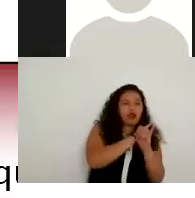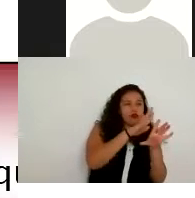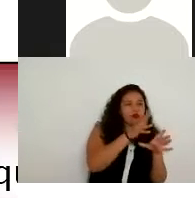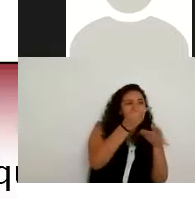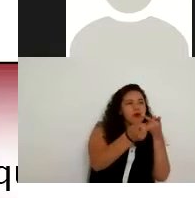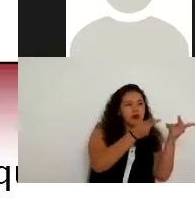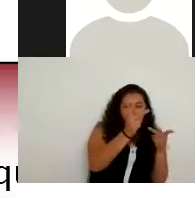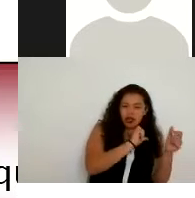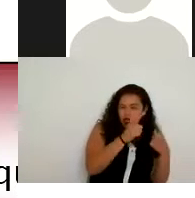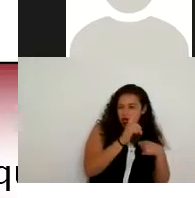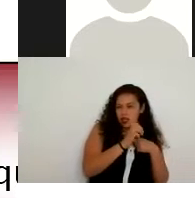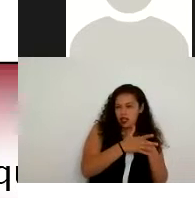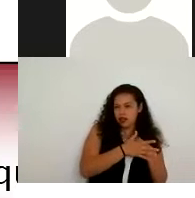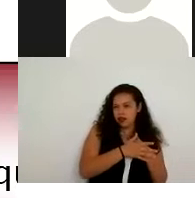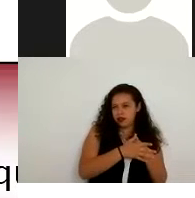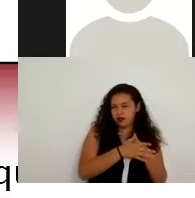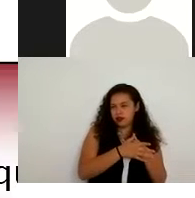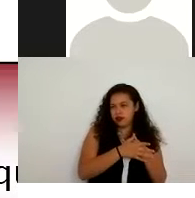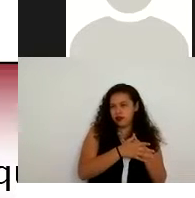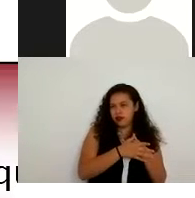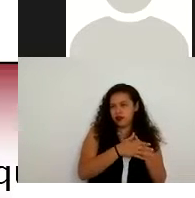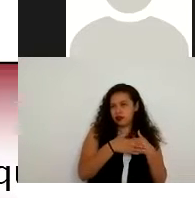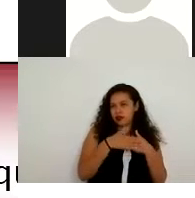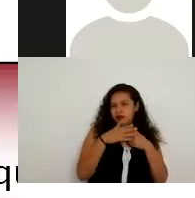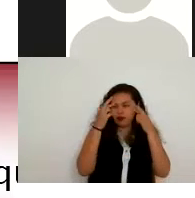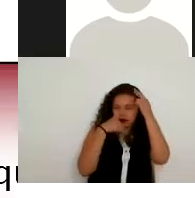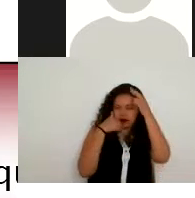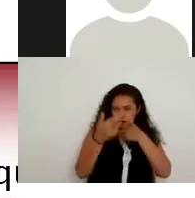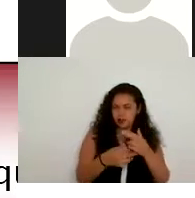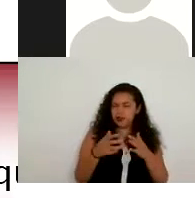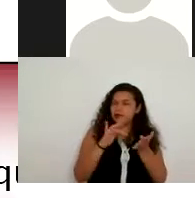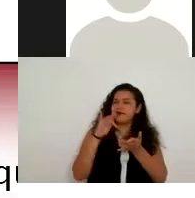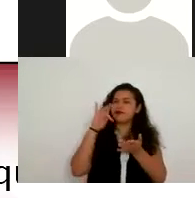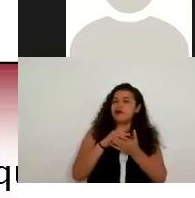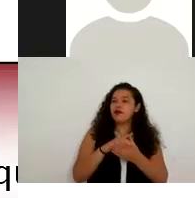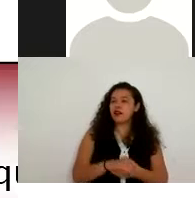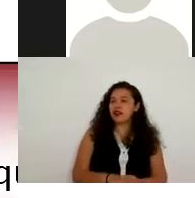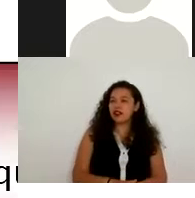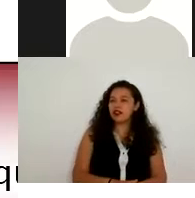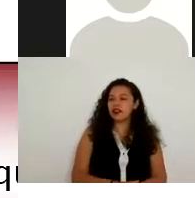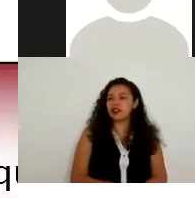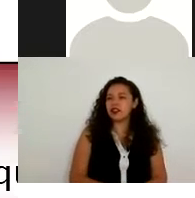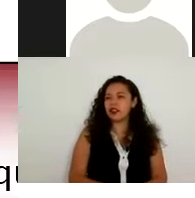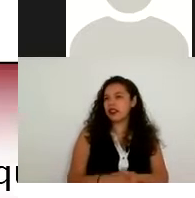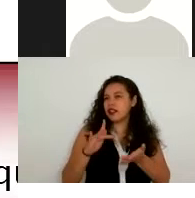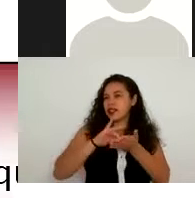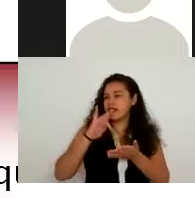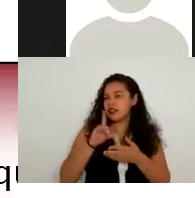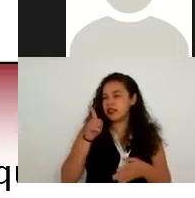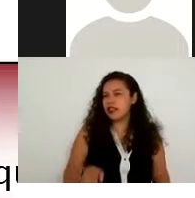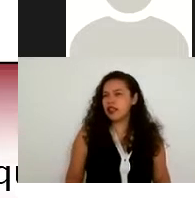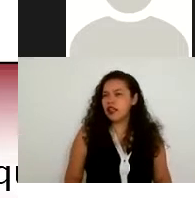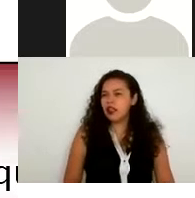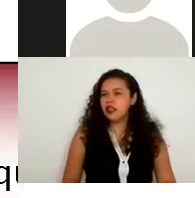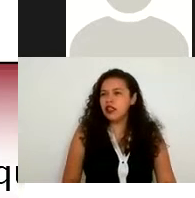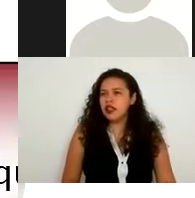ya vamos a ver de qué se trata Ok, gracias Gracias a usted Seguimos